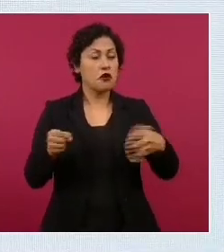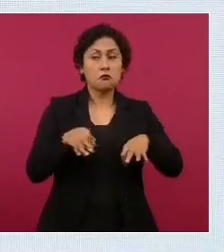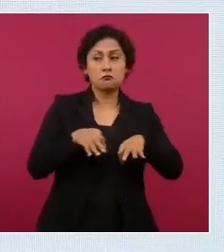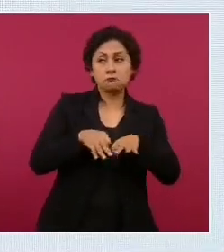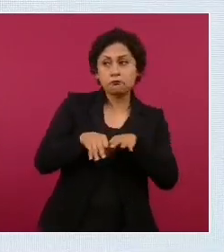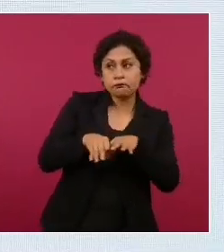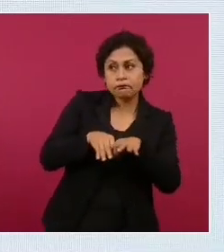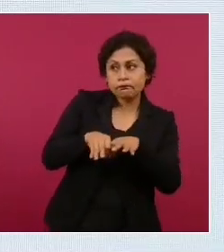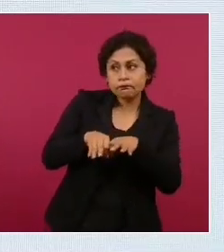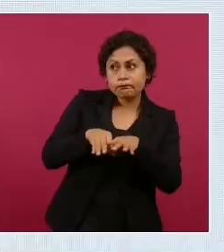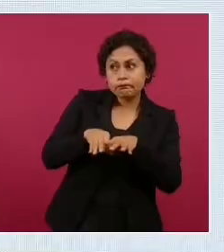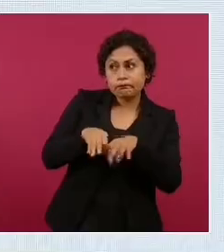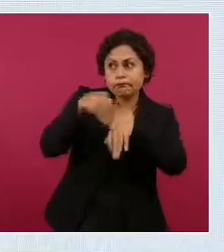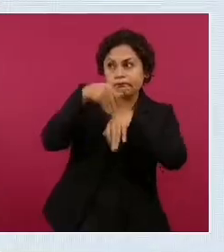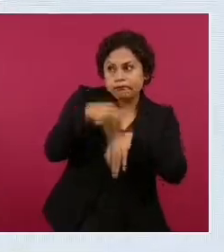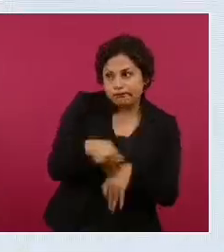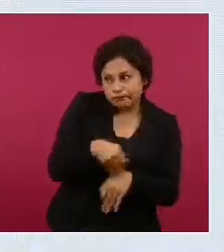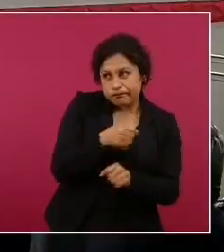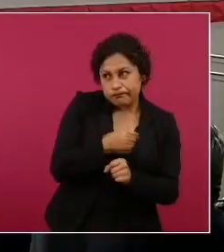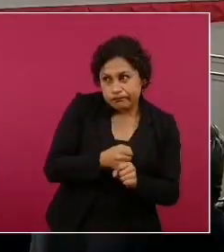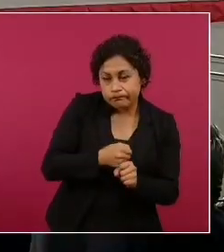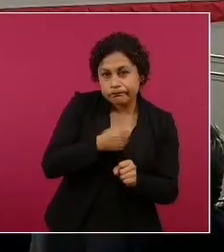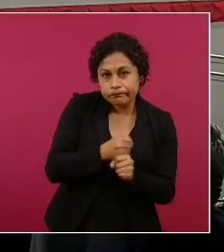se fregaban.